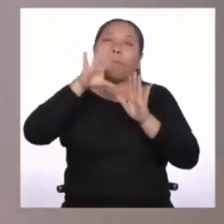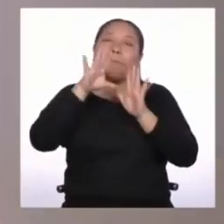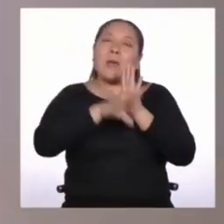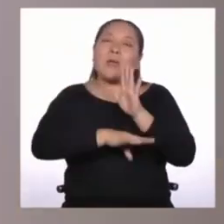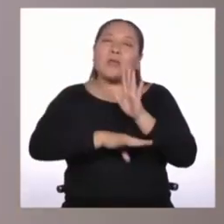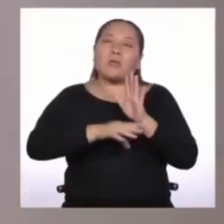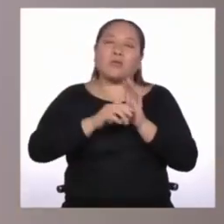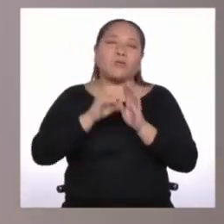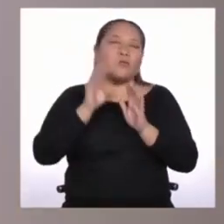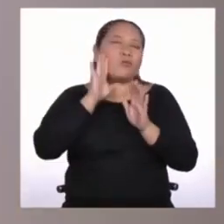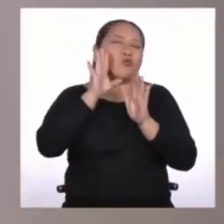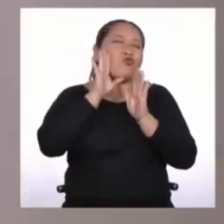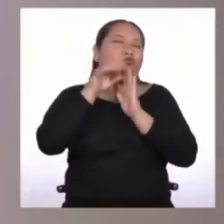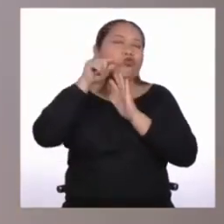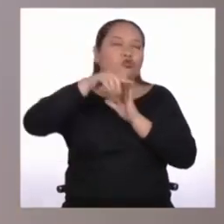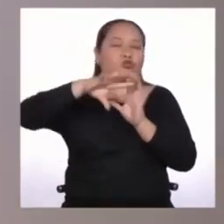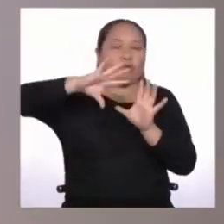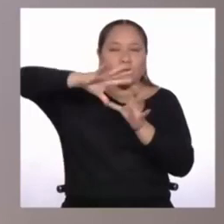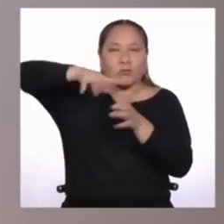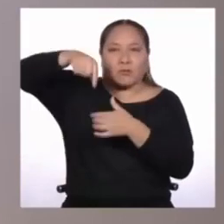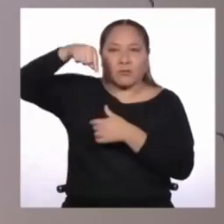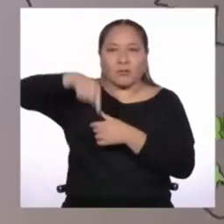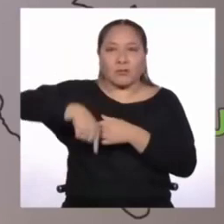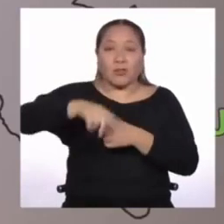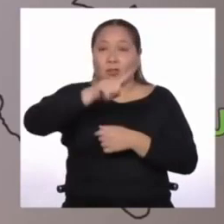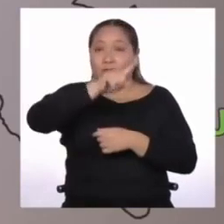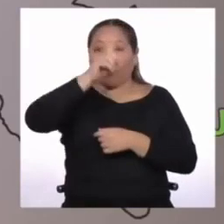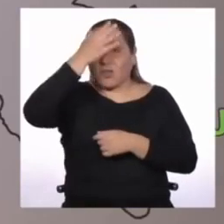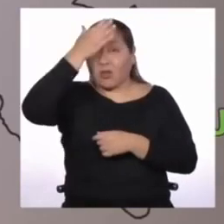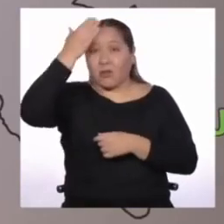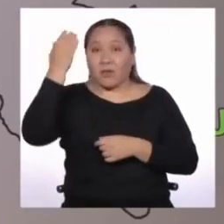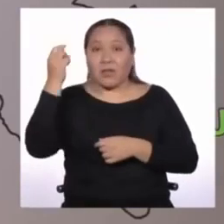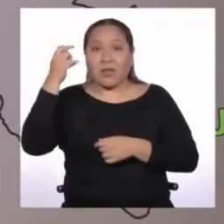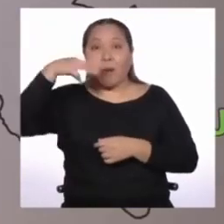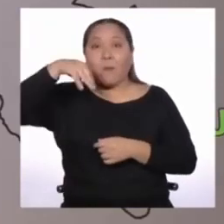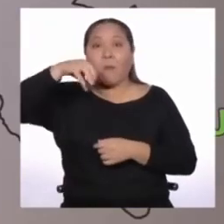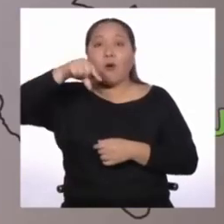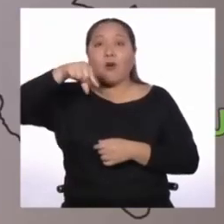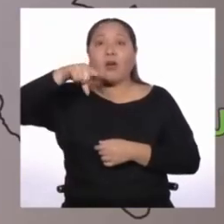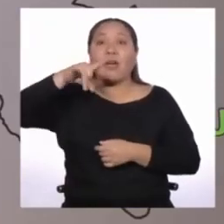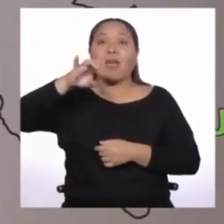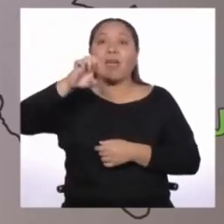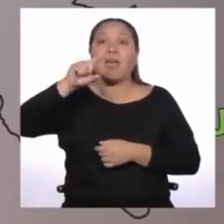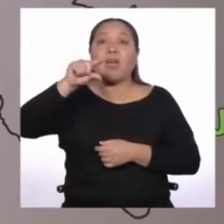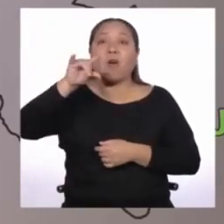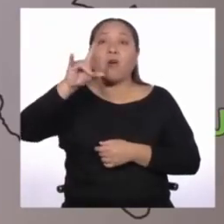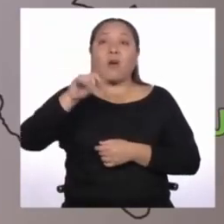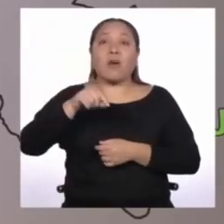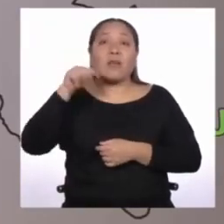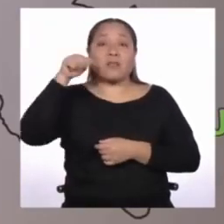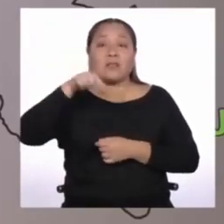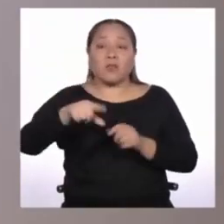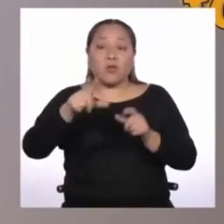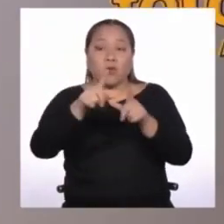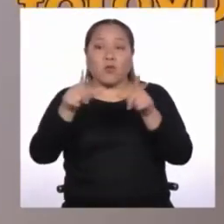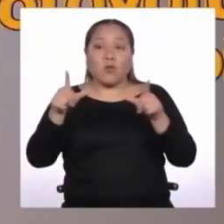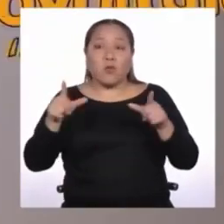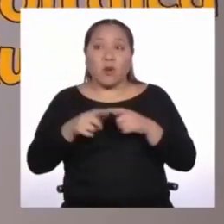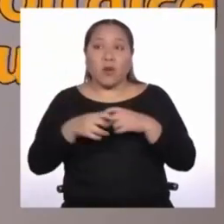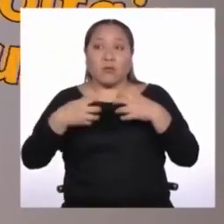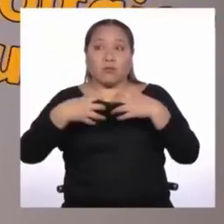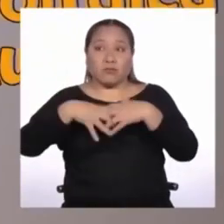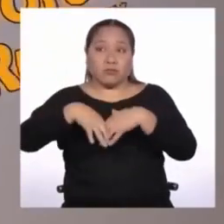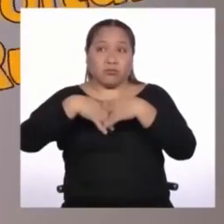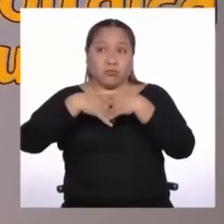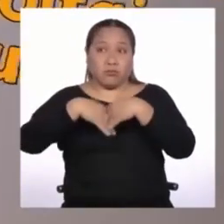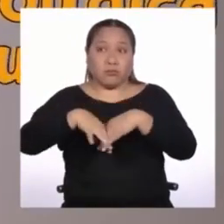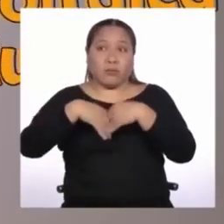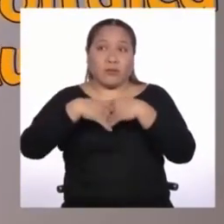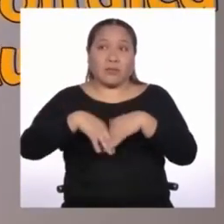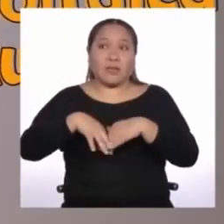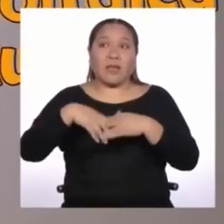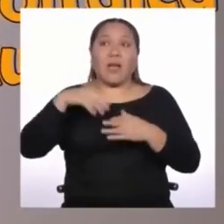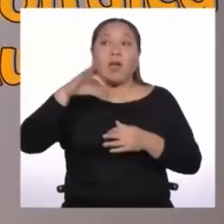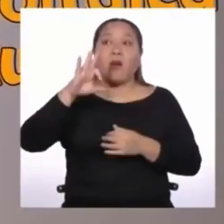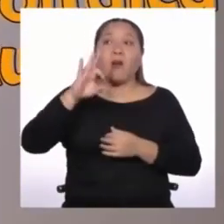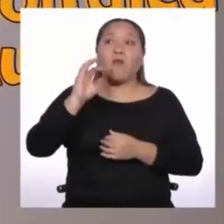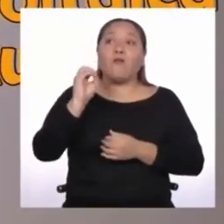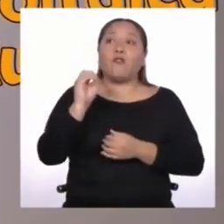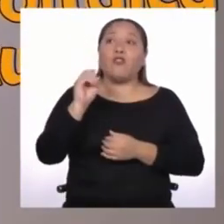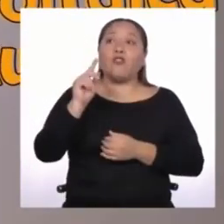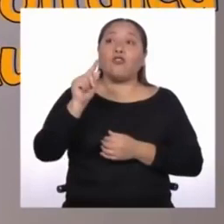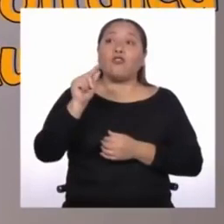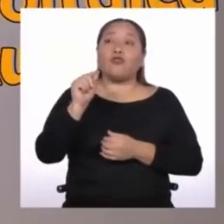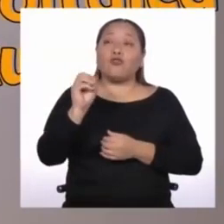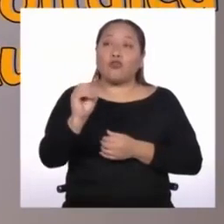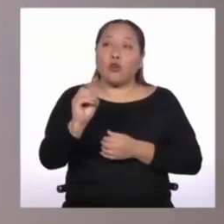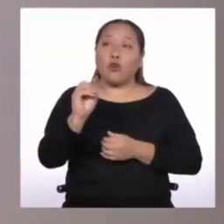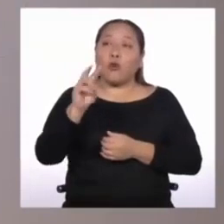Y no te olvides de este dato importante. En Moquegua existe una de las centrales fotovoltaicas más grandes del Perú, la